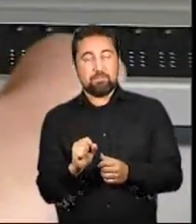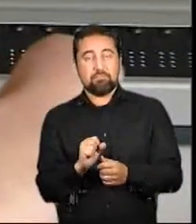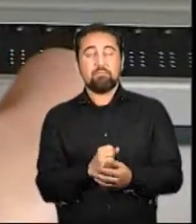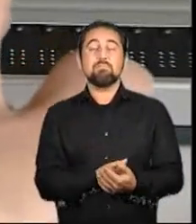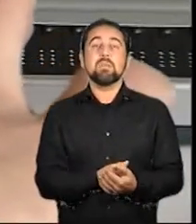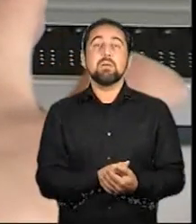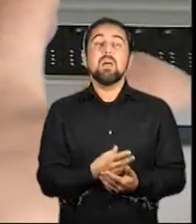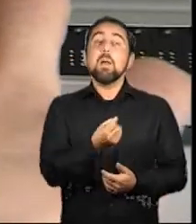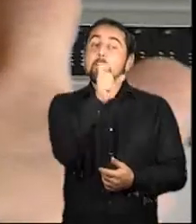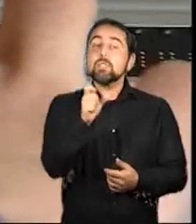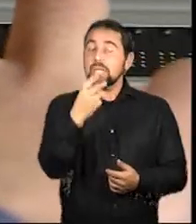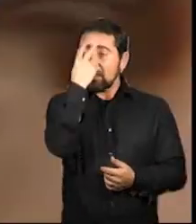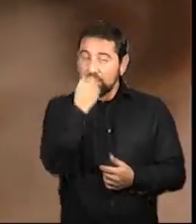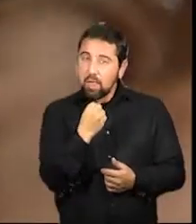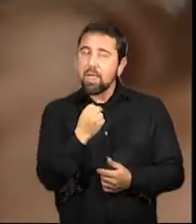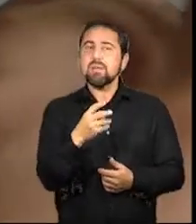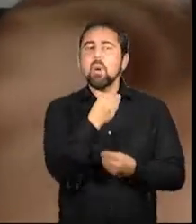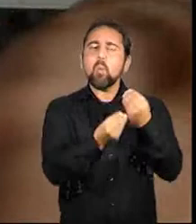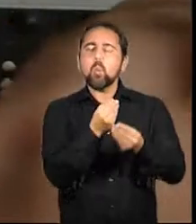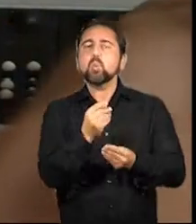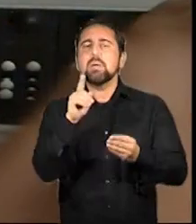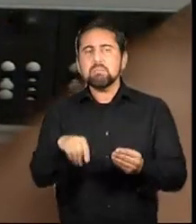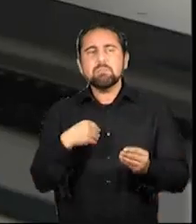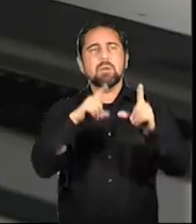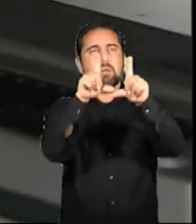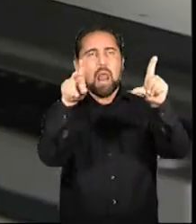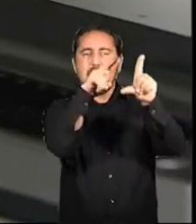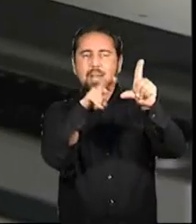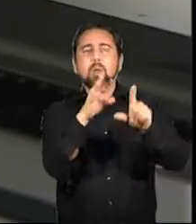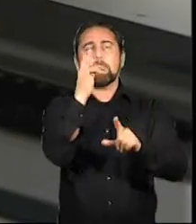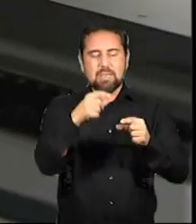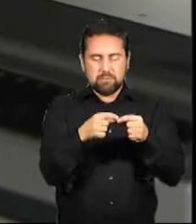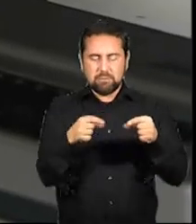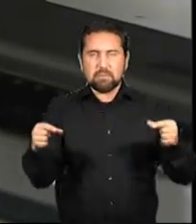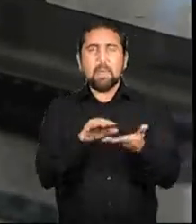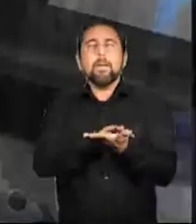Algunas personas ciegas utilizan el lector de pantalla combinado con una línea braille.